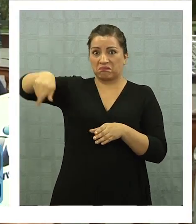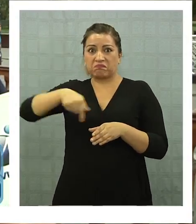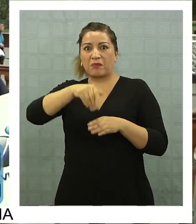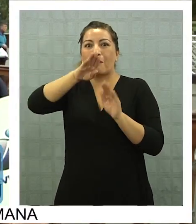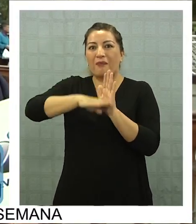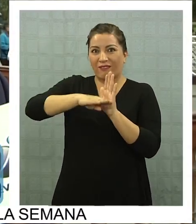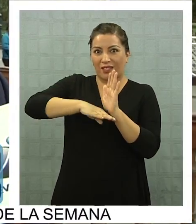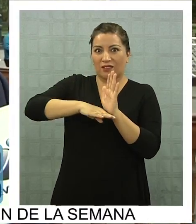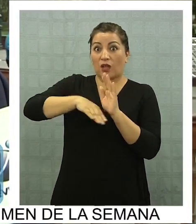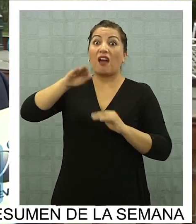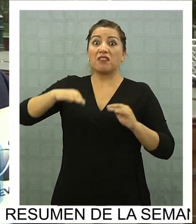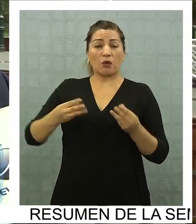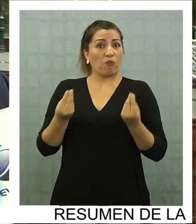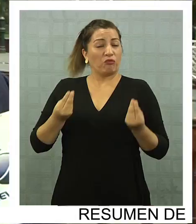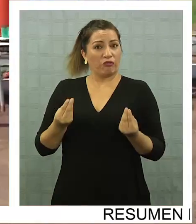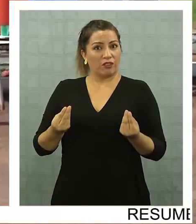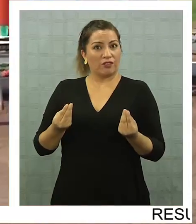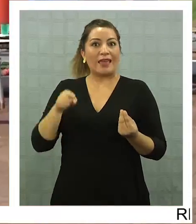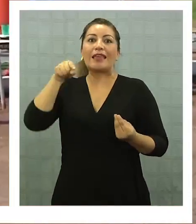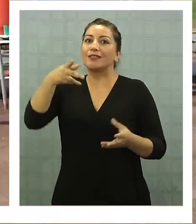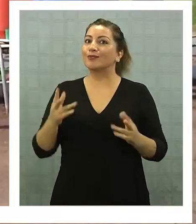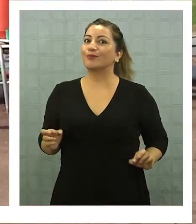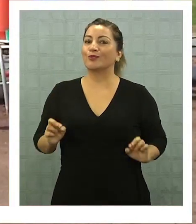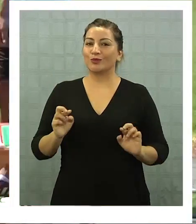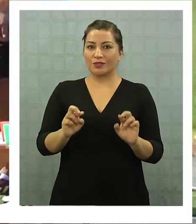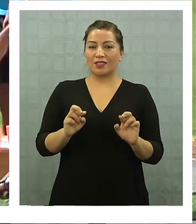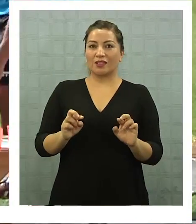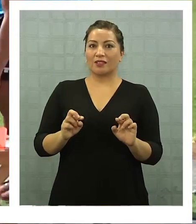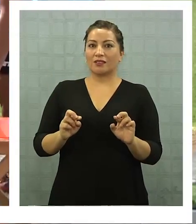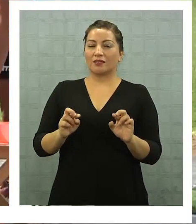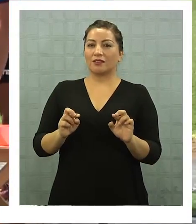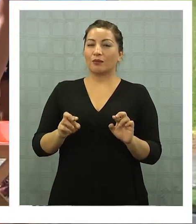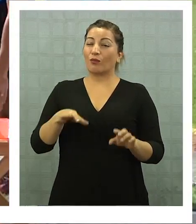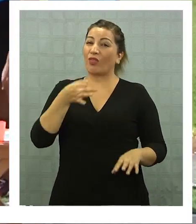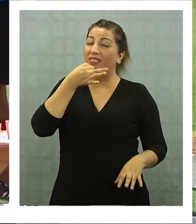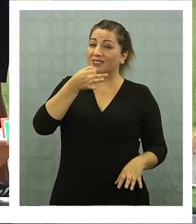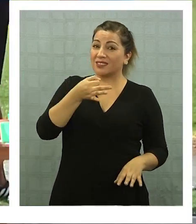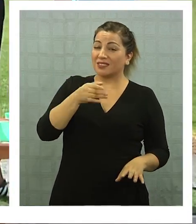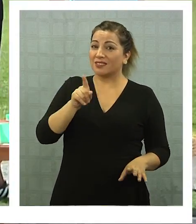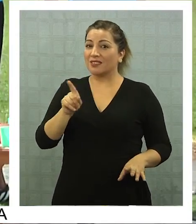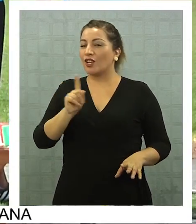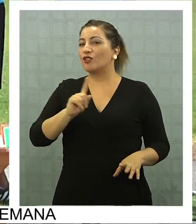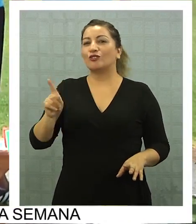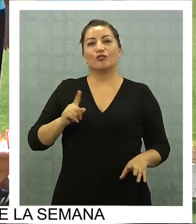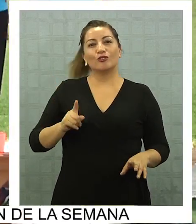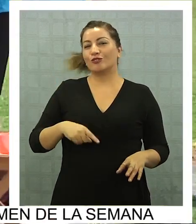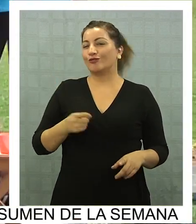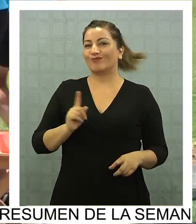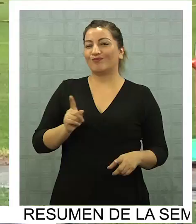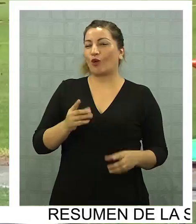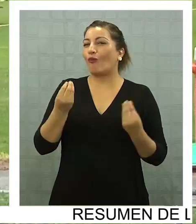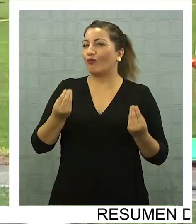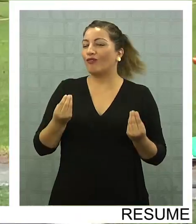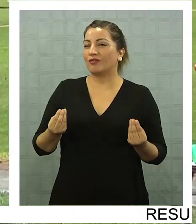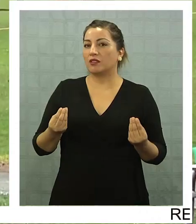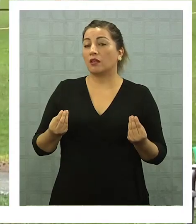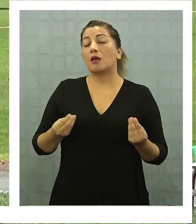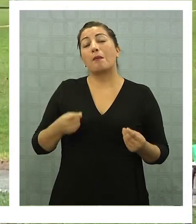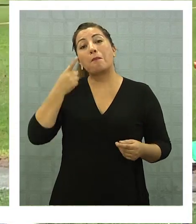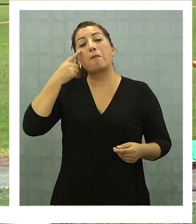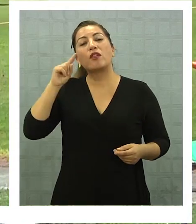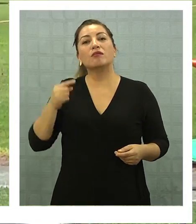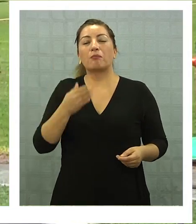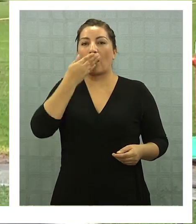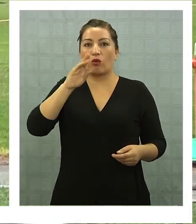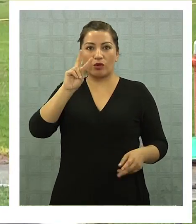generalmente acierta. Yo creo que en esta ocasión, tal vez muy temprano decirlo, pero parece que en esta ocasión no la acertamos mucho. Pero habría que darle una segunda